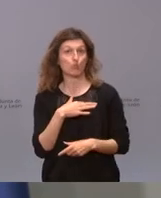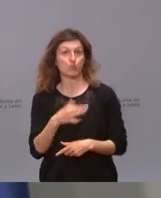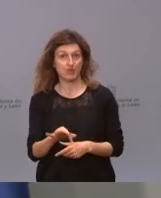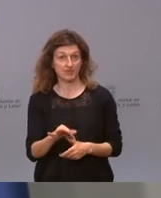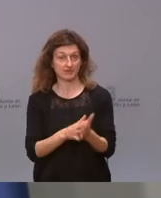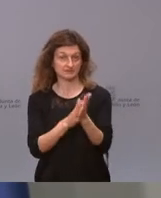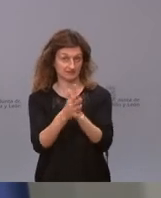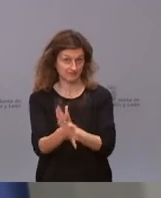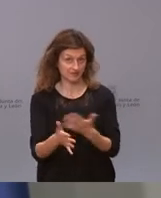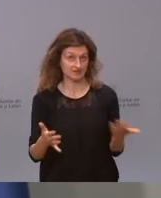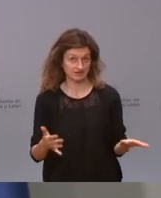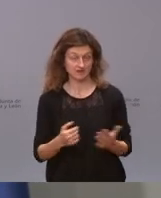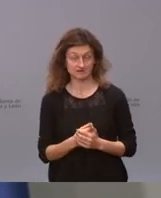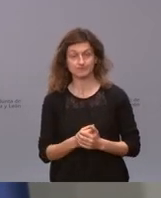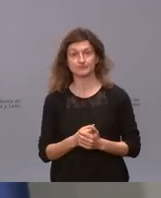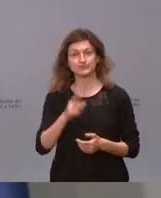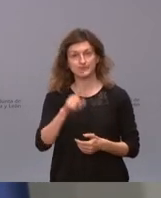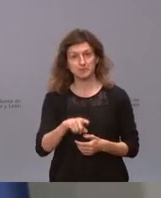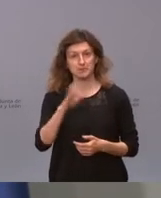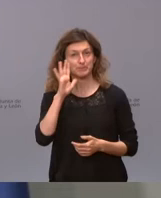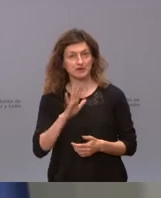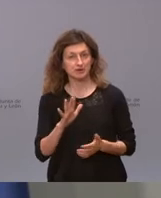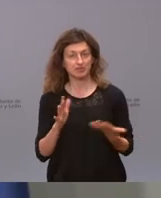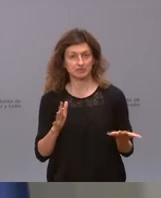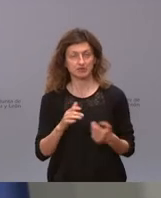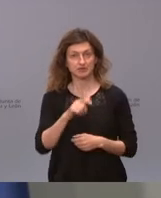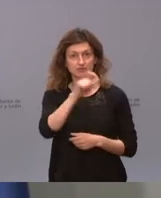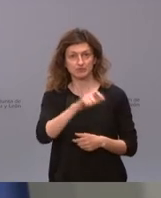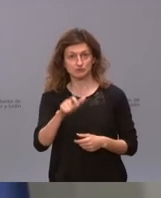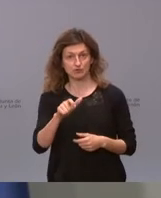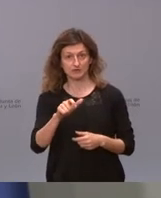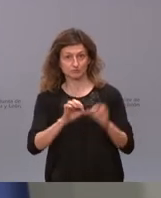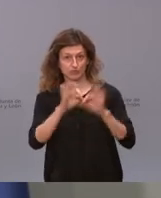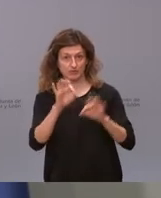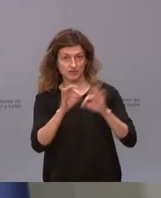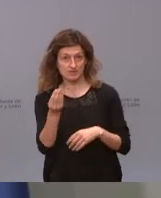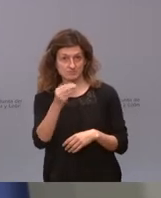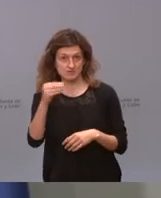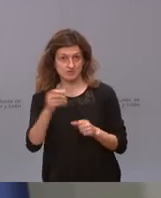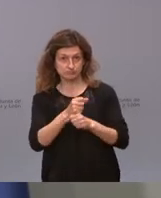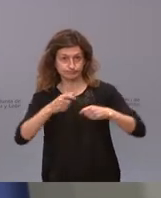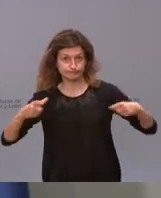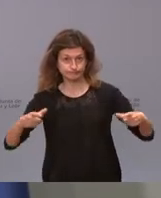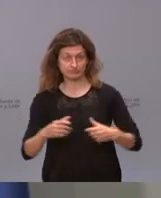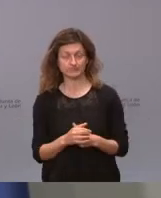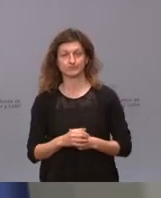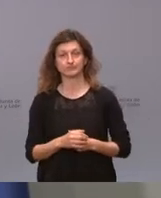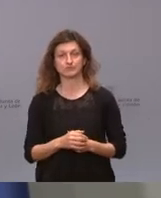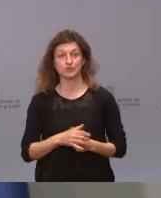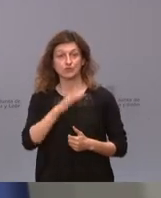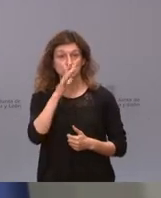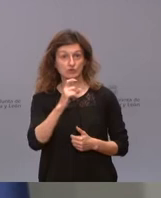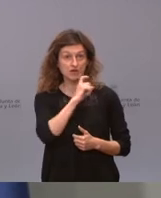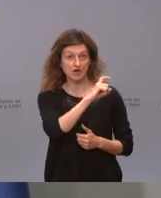traduzca en un incremento previsible de la incidencia, motivo por el cual llamamos al